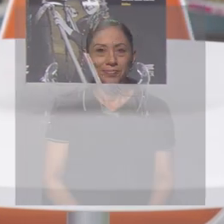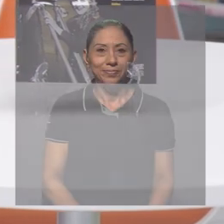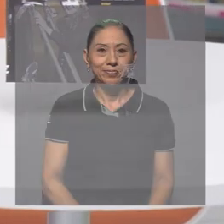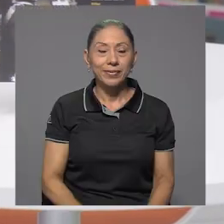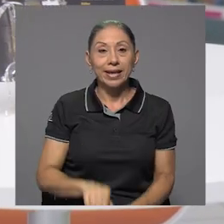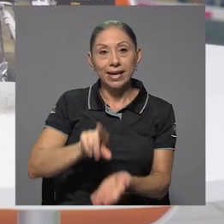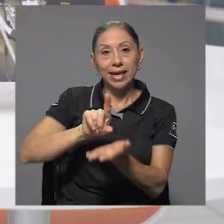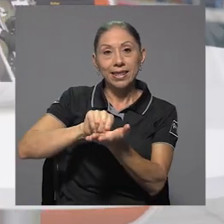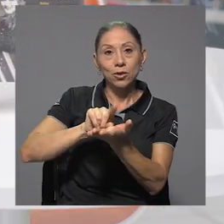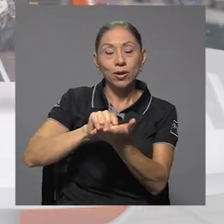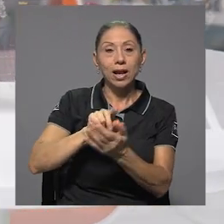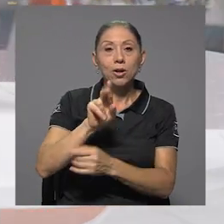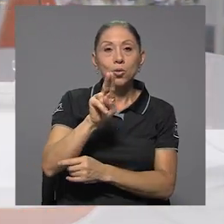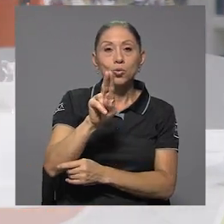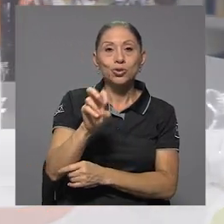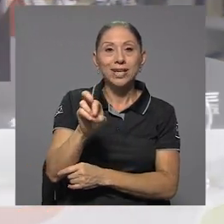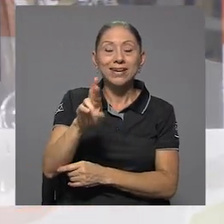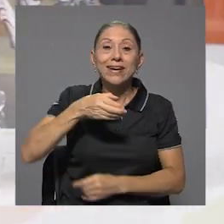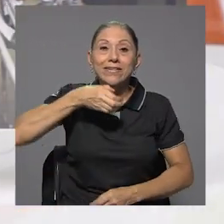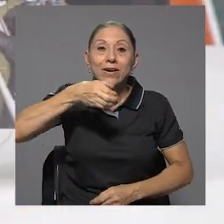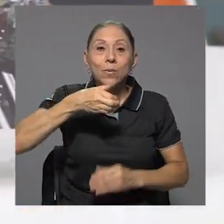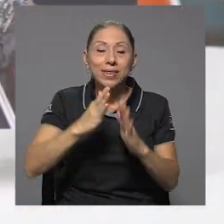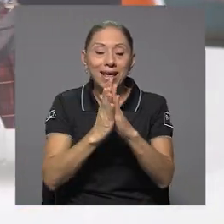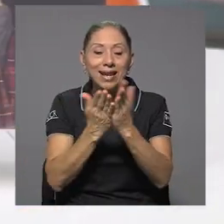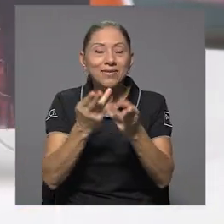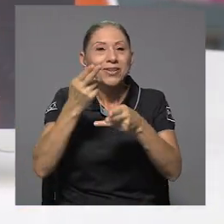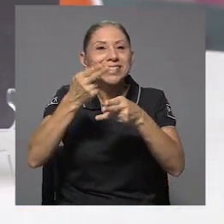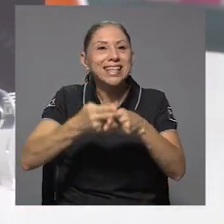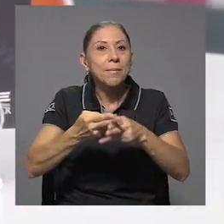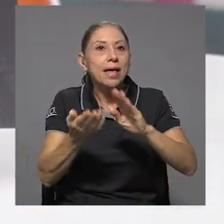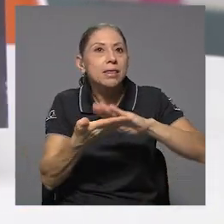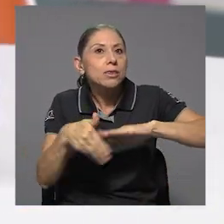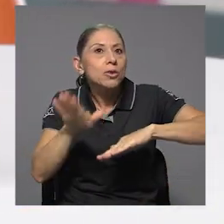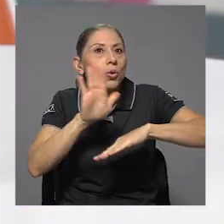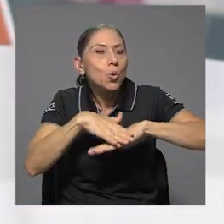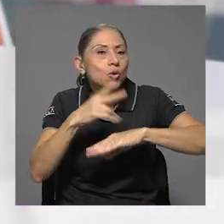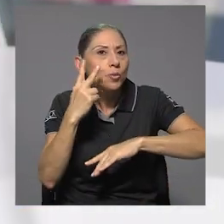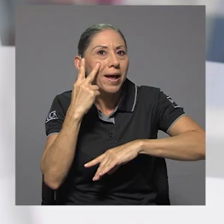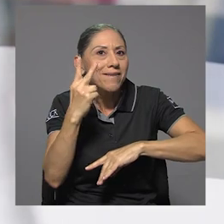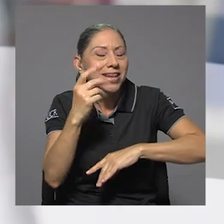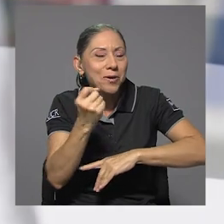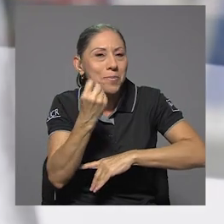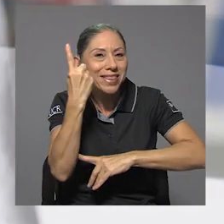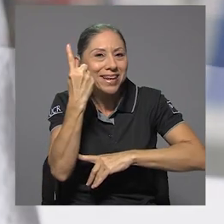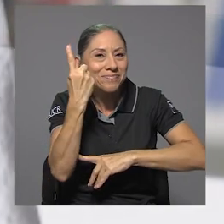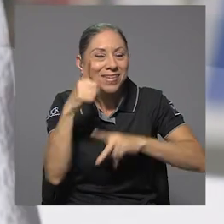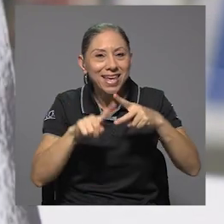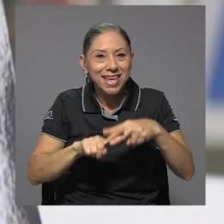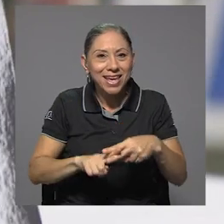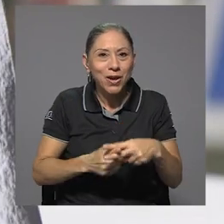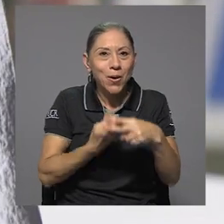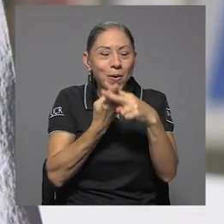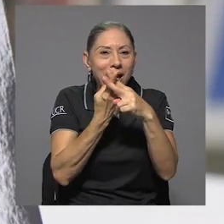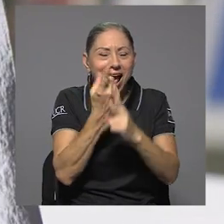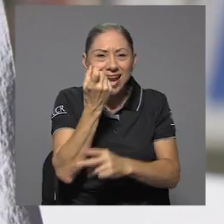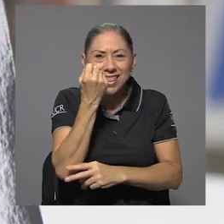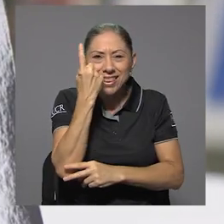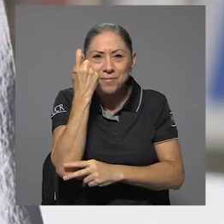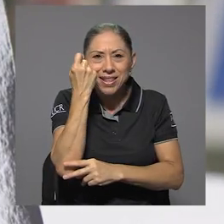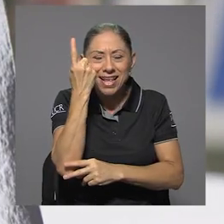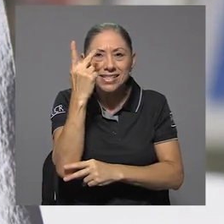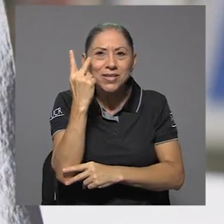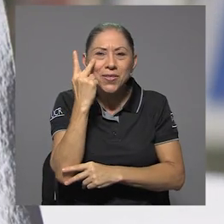La editorial UCR le recomienda el libro Trucos para ver y comprender Una introducción a la interpretación de cine